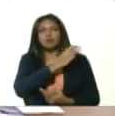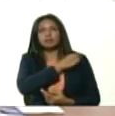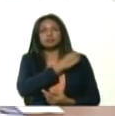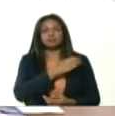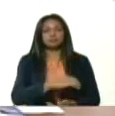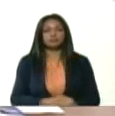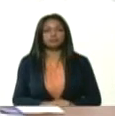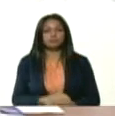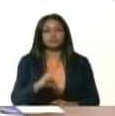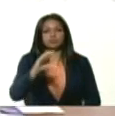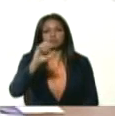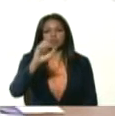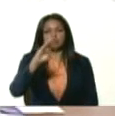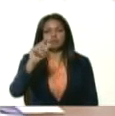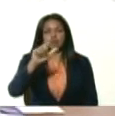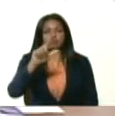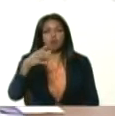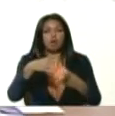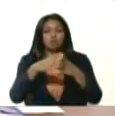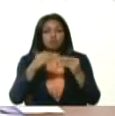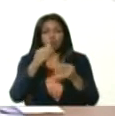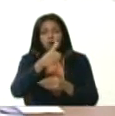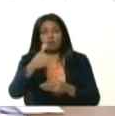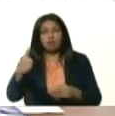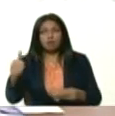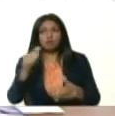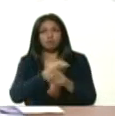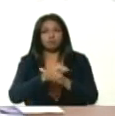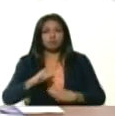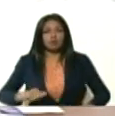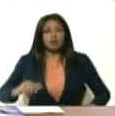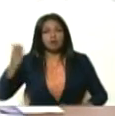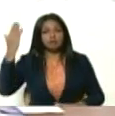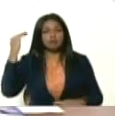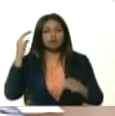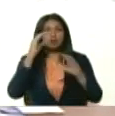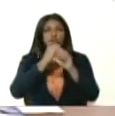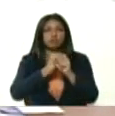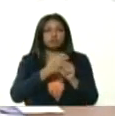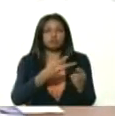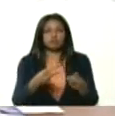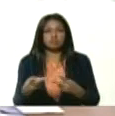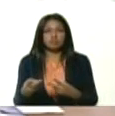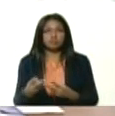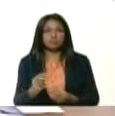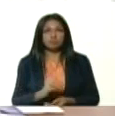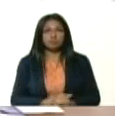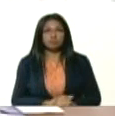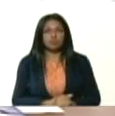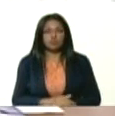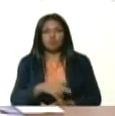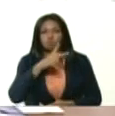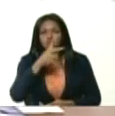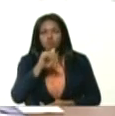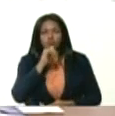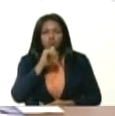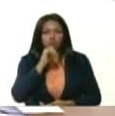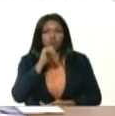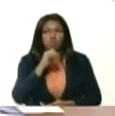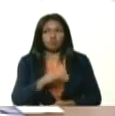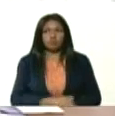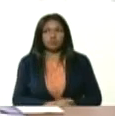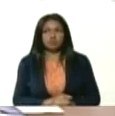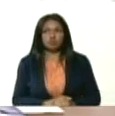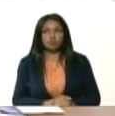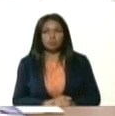Remigio Ceballos, y a toda la Fuerza Armada Nacional Bolivariana. Porque ayer en la noche recibimos la infalta noticia de un